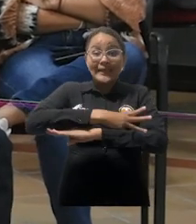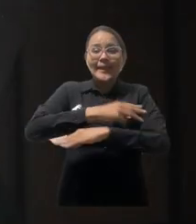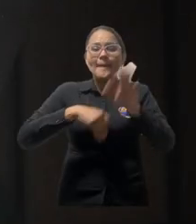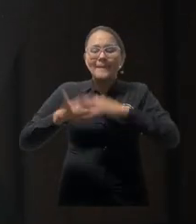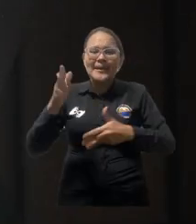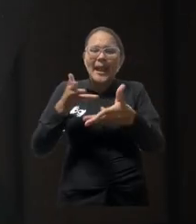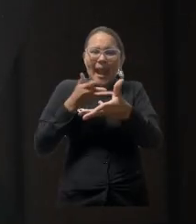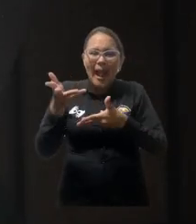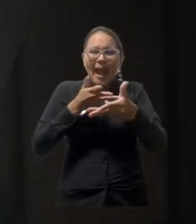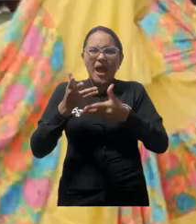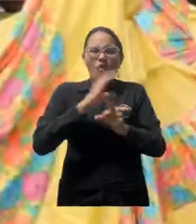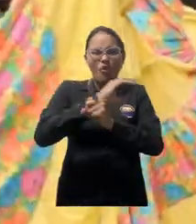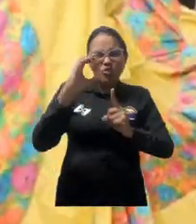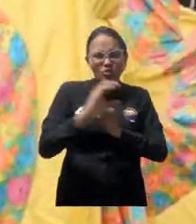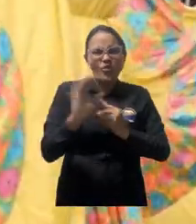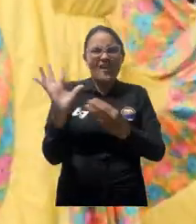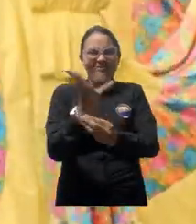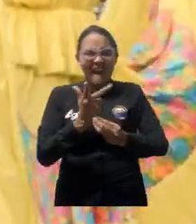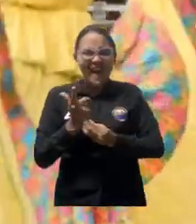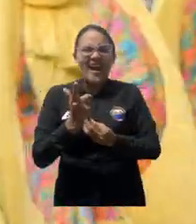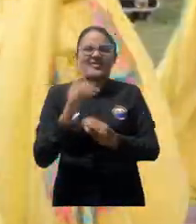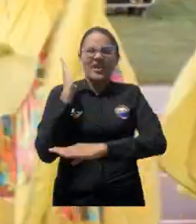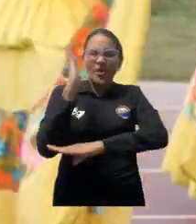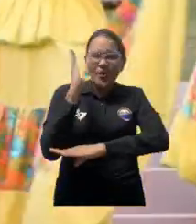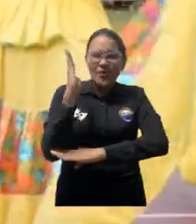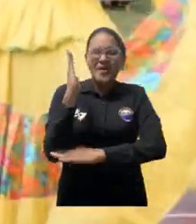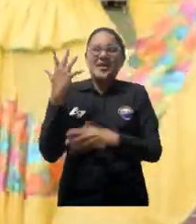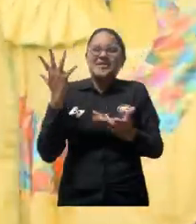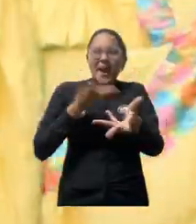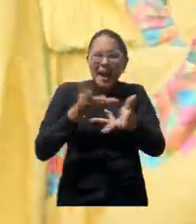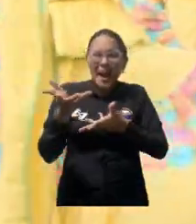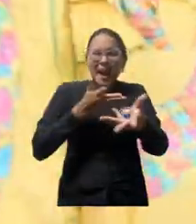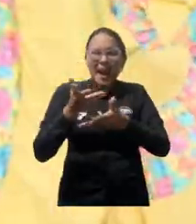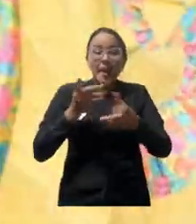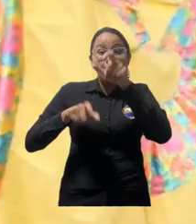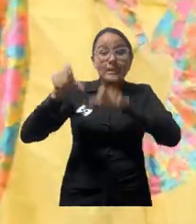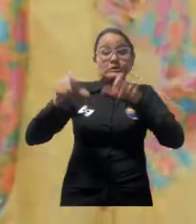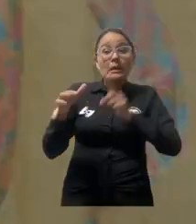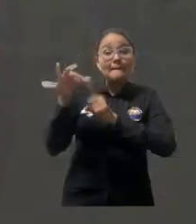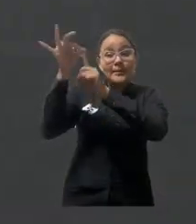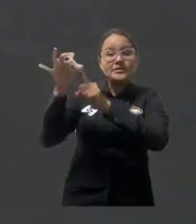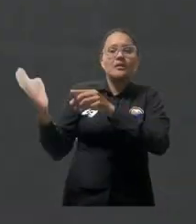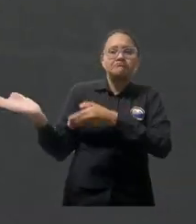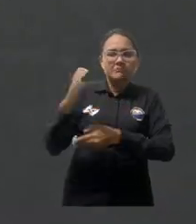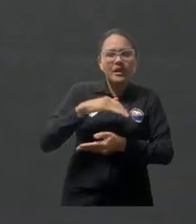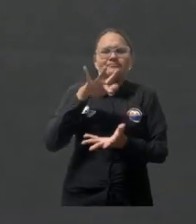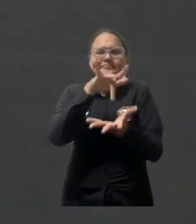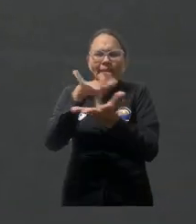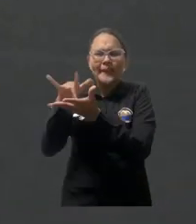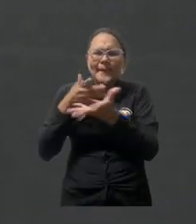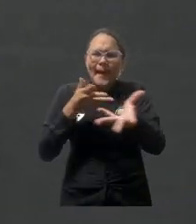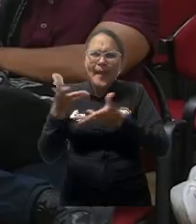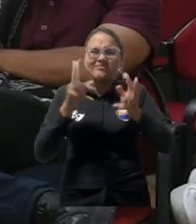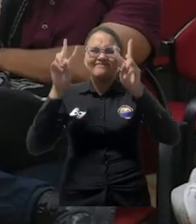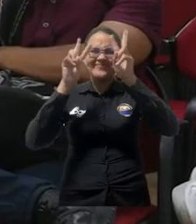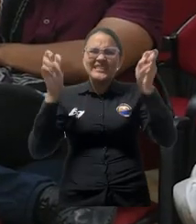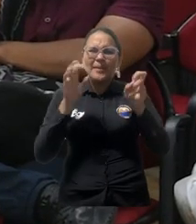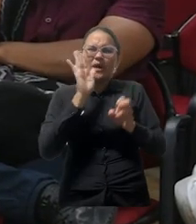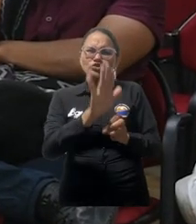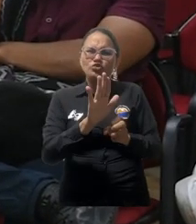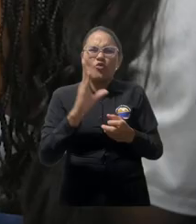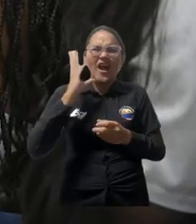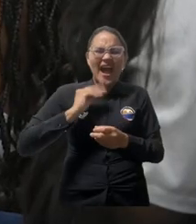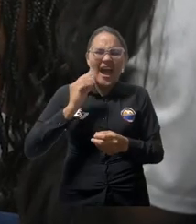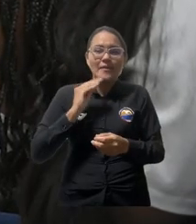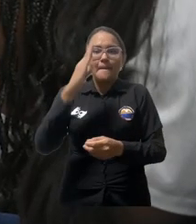días se organizó abordando muestras culturales y musicales, conferencias, conversatorios y talleres con invitados especiales y expertos en el tema